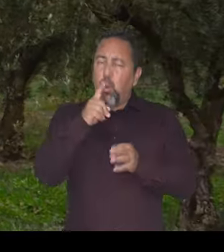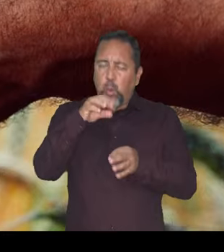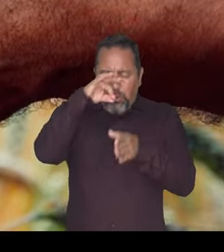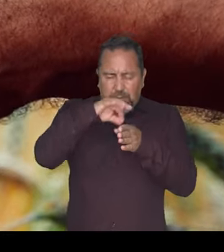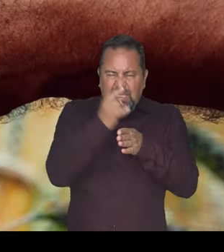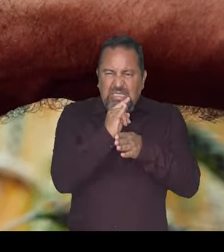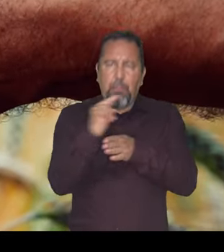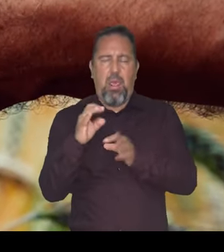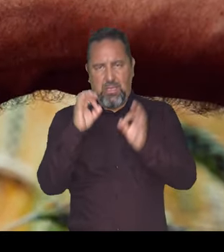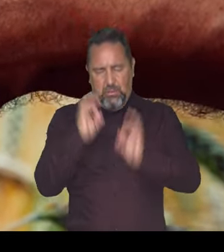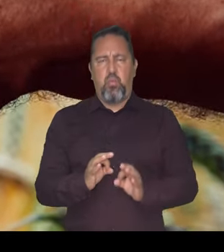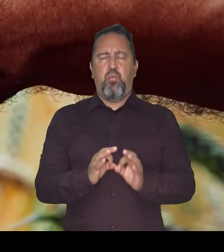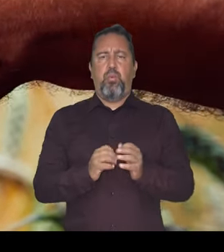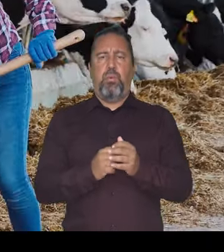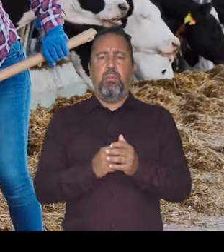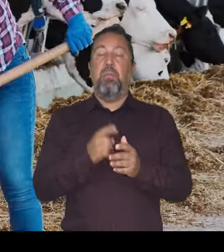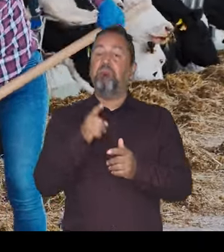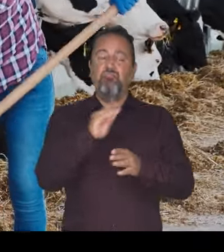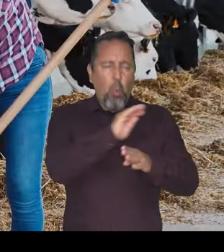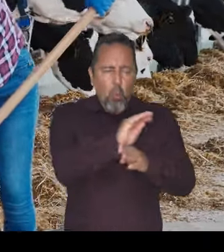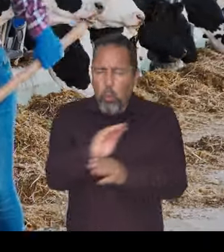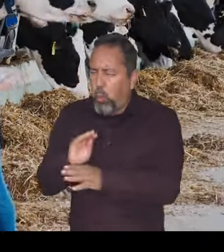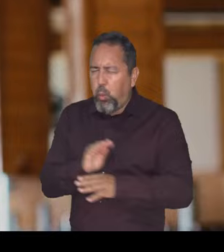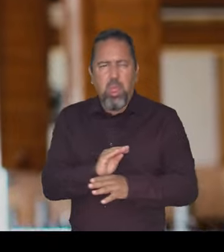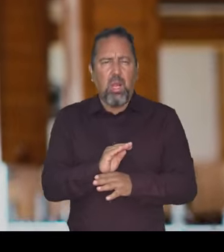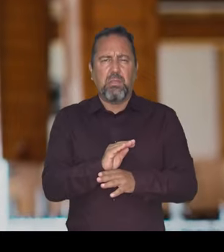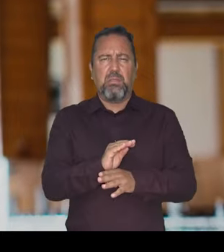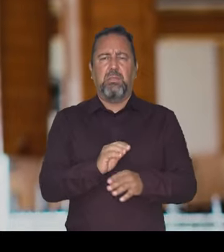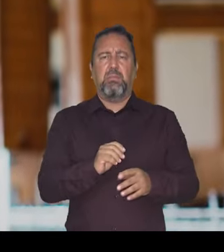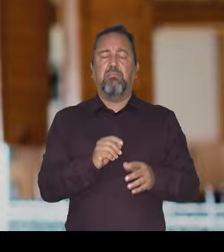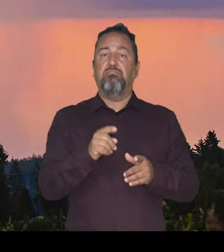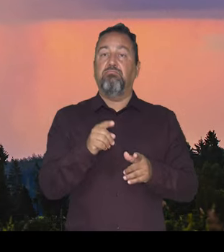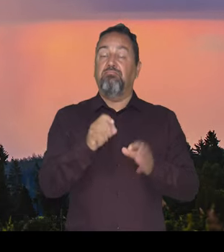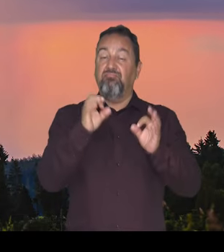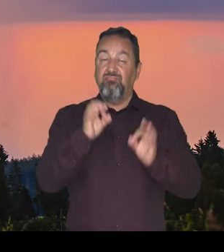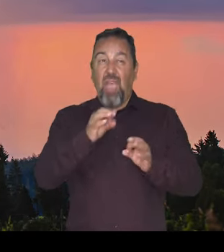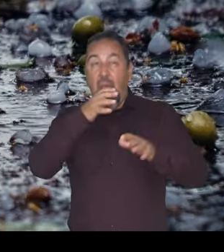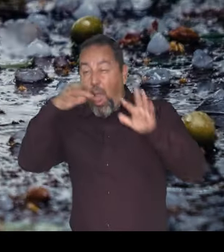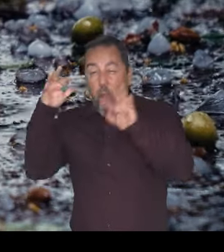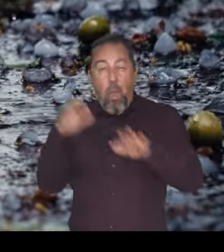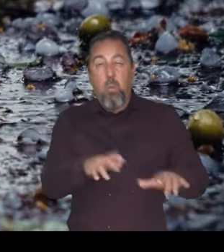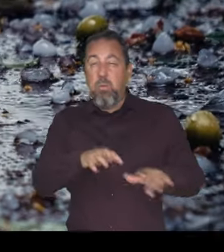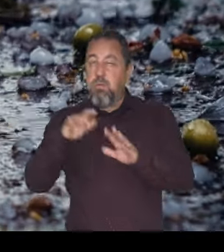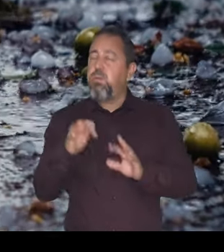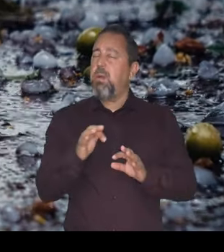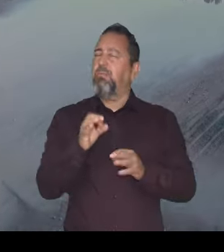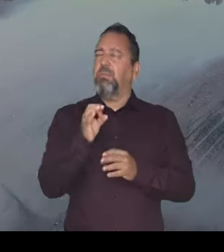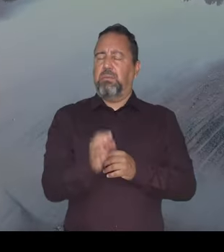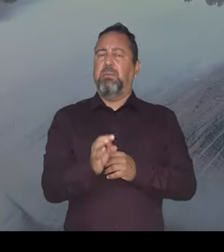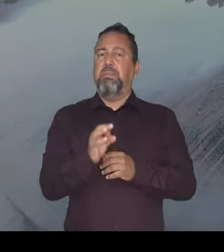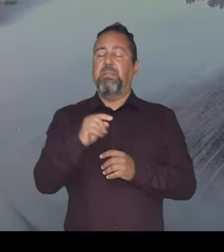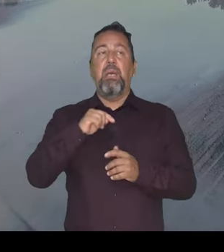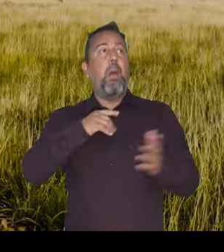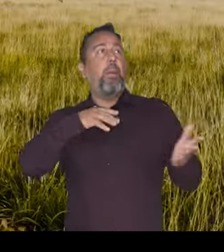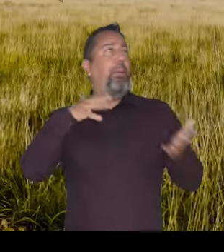Seguro que sementarás, que coidarás. Seguro que chegará a auga,